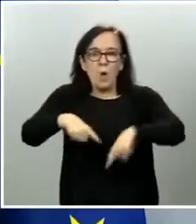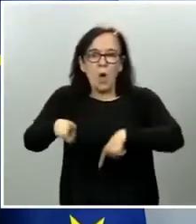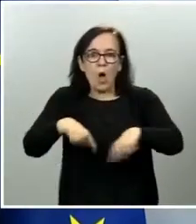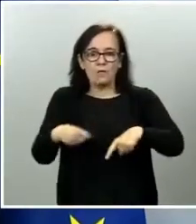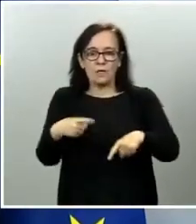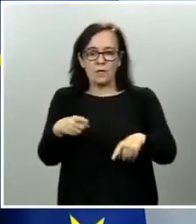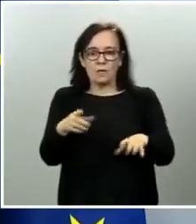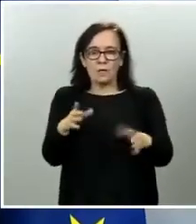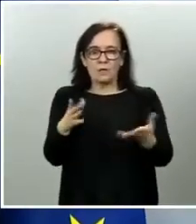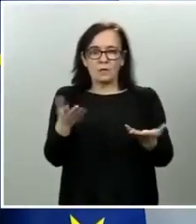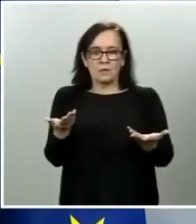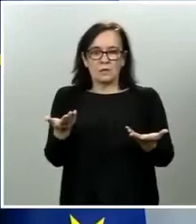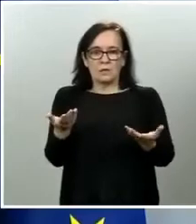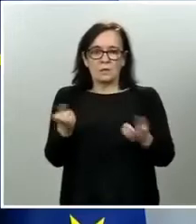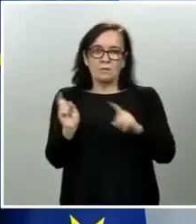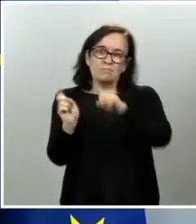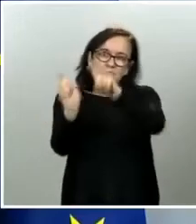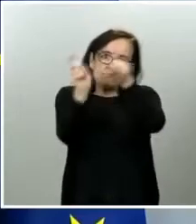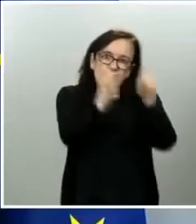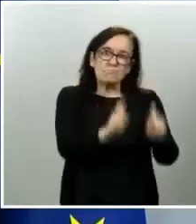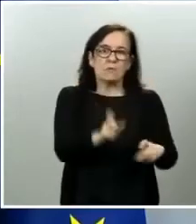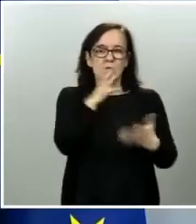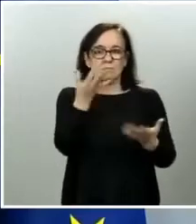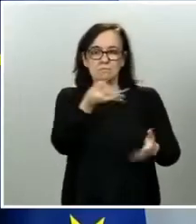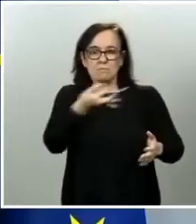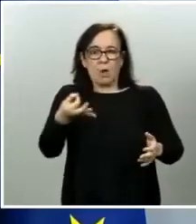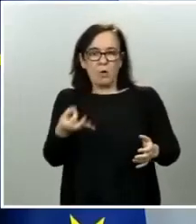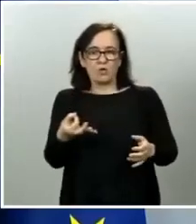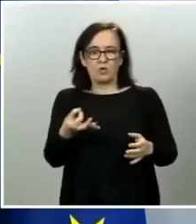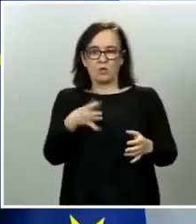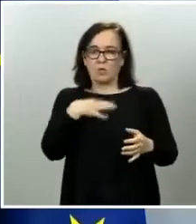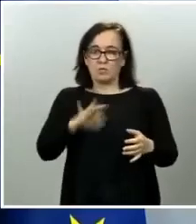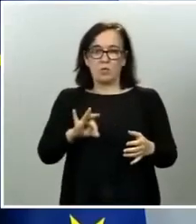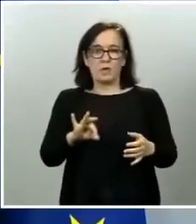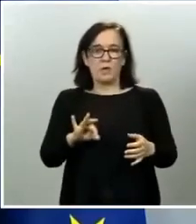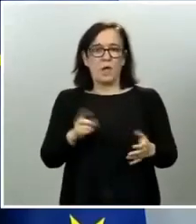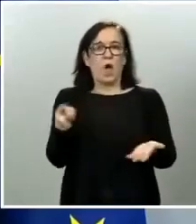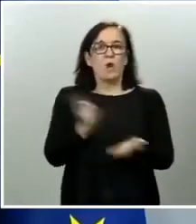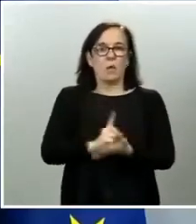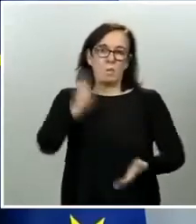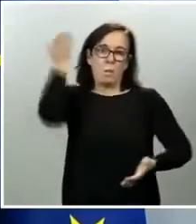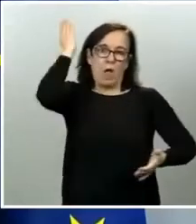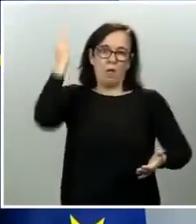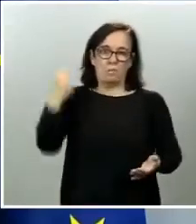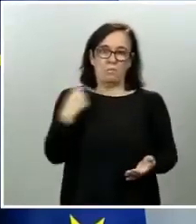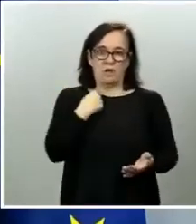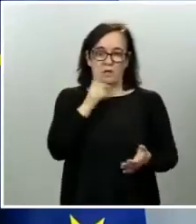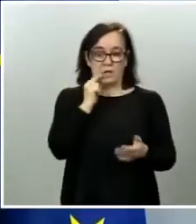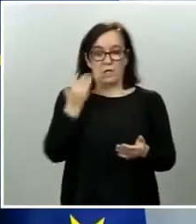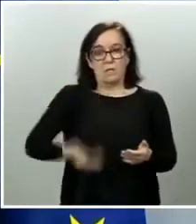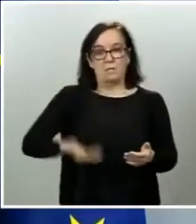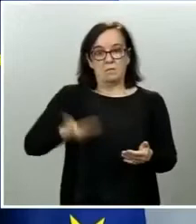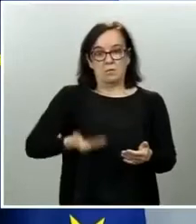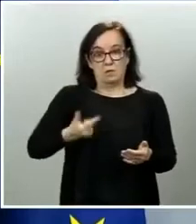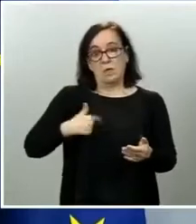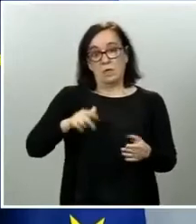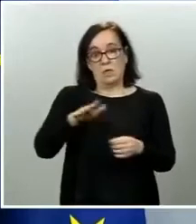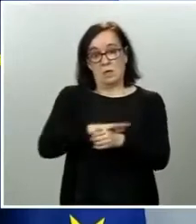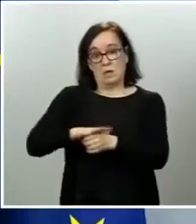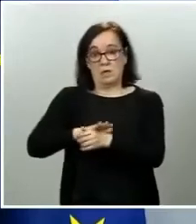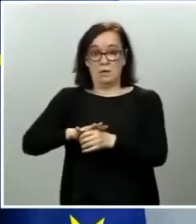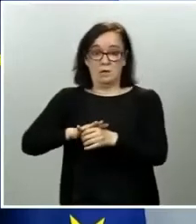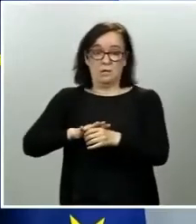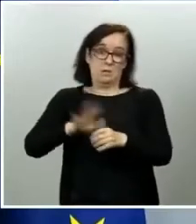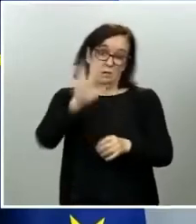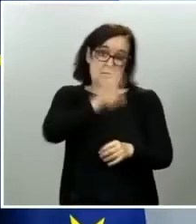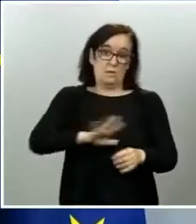es oportuno y debido puede causar un perjuicio importante en esos ámbitos geográficos. Con lo